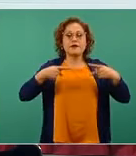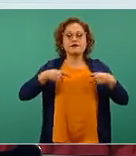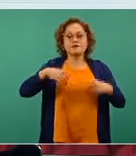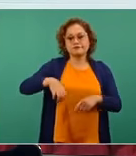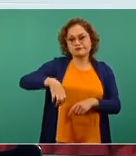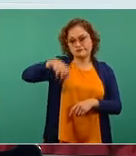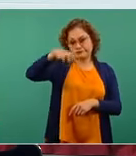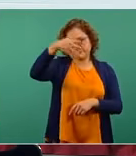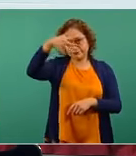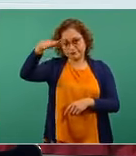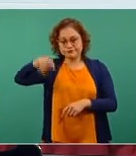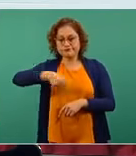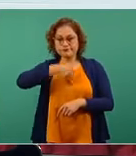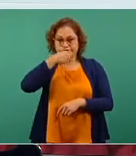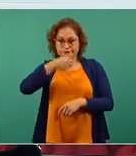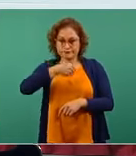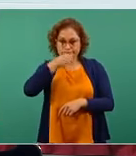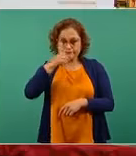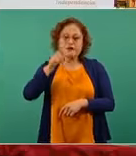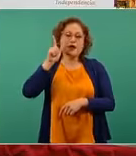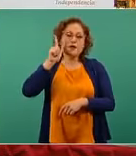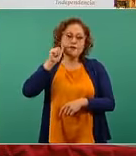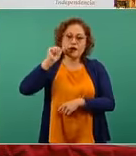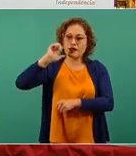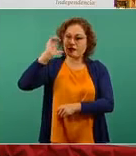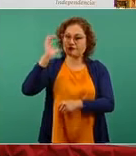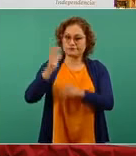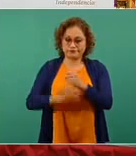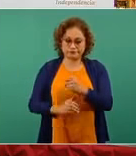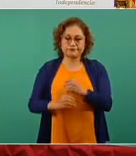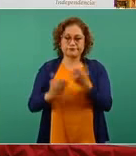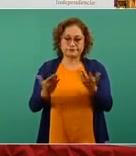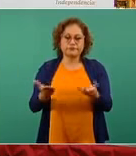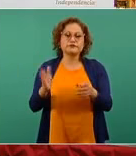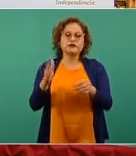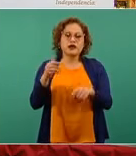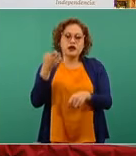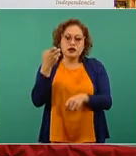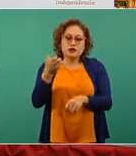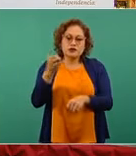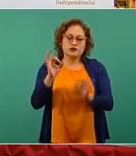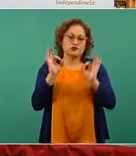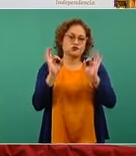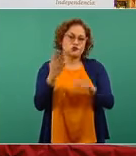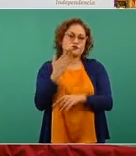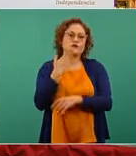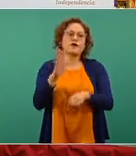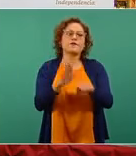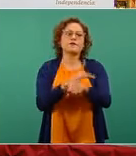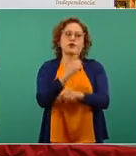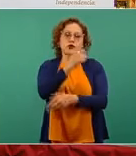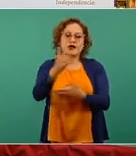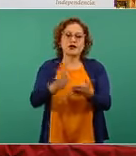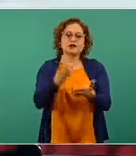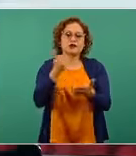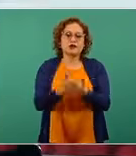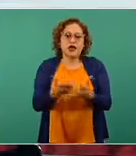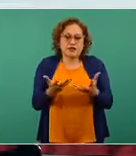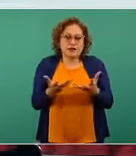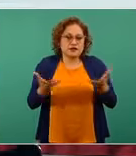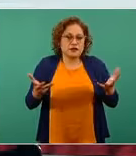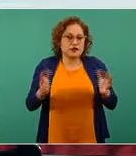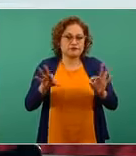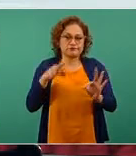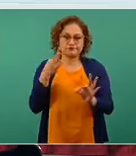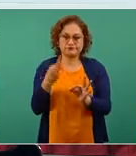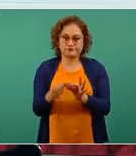terminando mañana, fue un gran avance porque vacunamos en ciudades mayores, la Ciudad de México